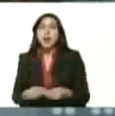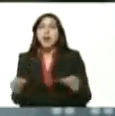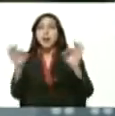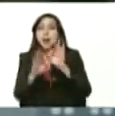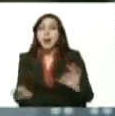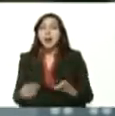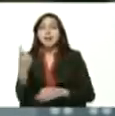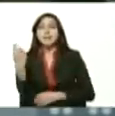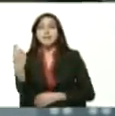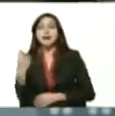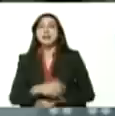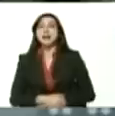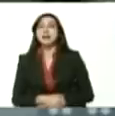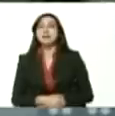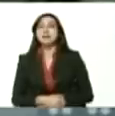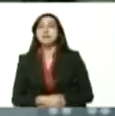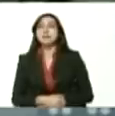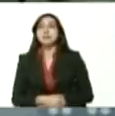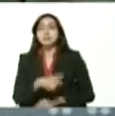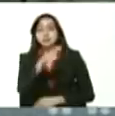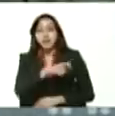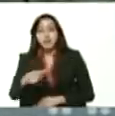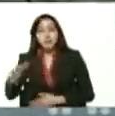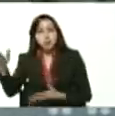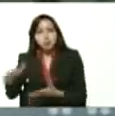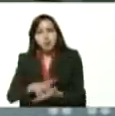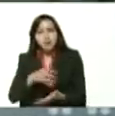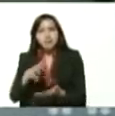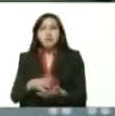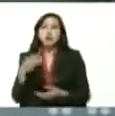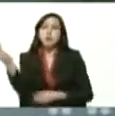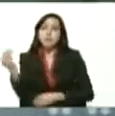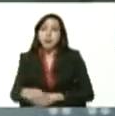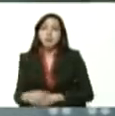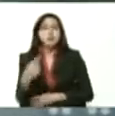haciendo cada vez más con lo que tenemos